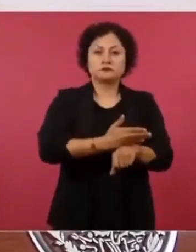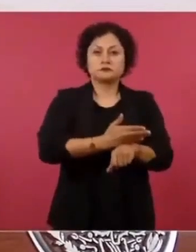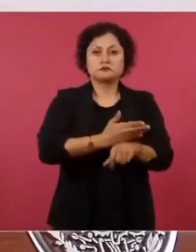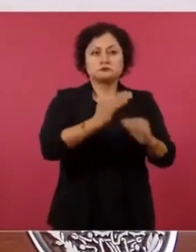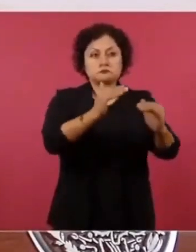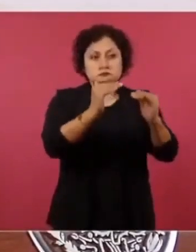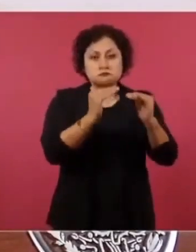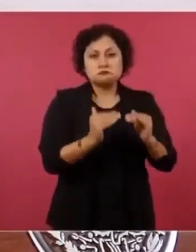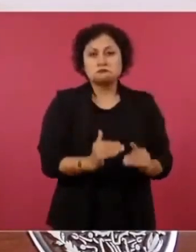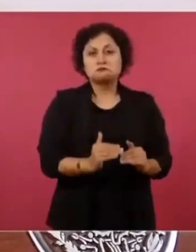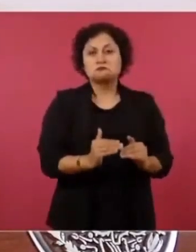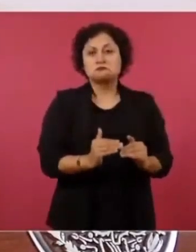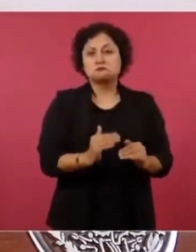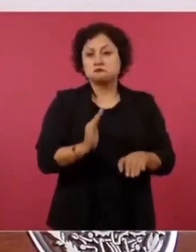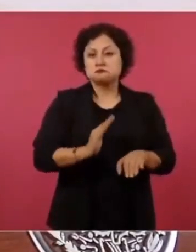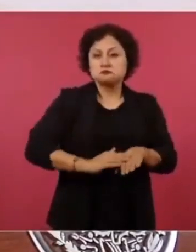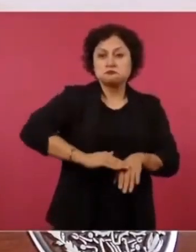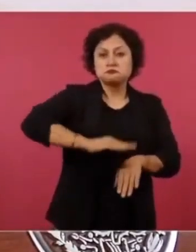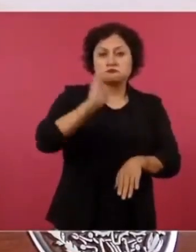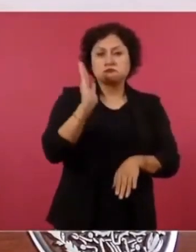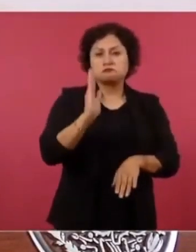al país.